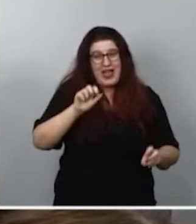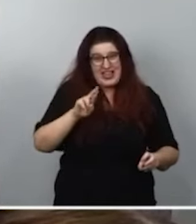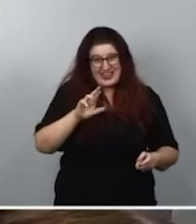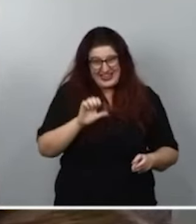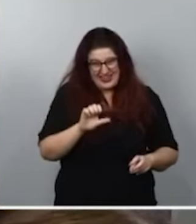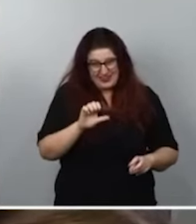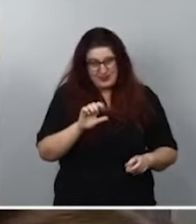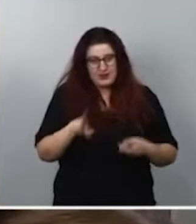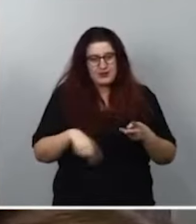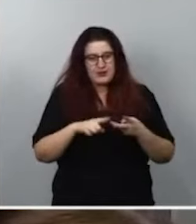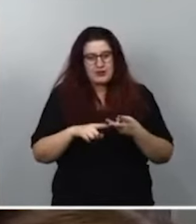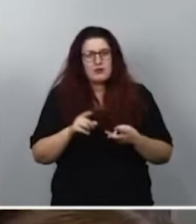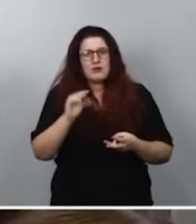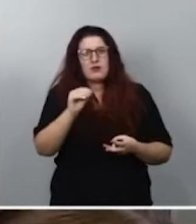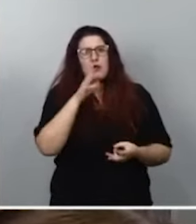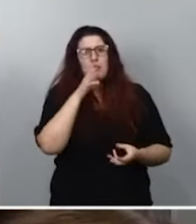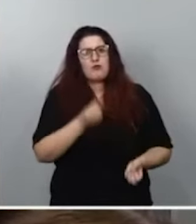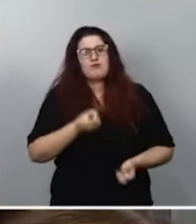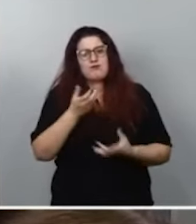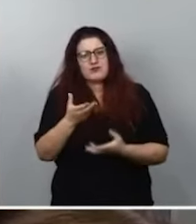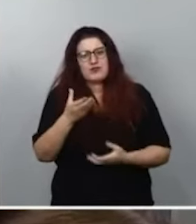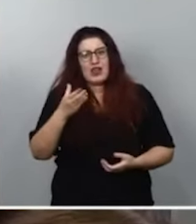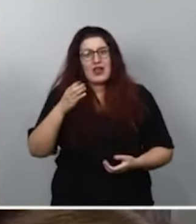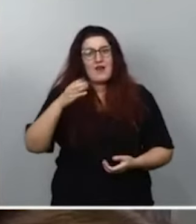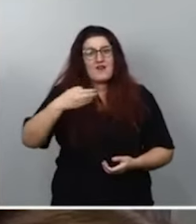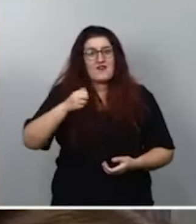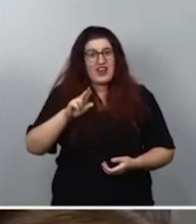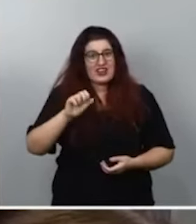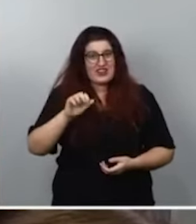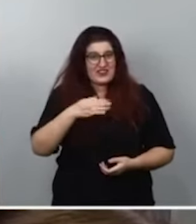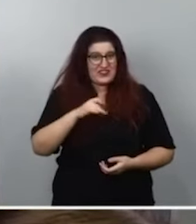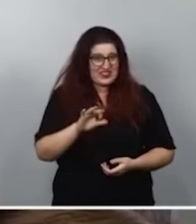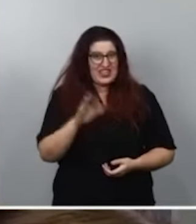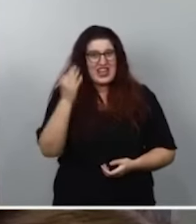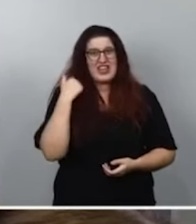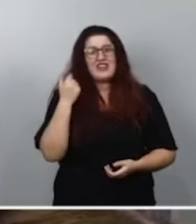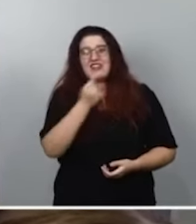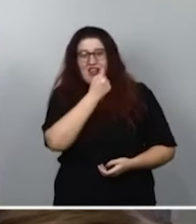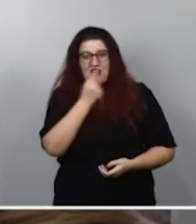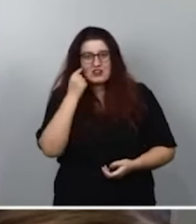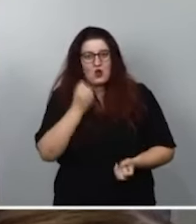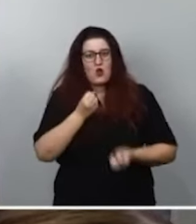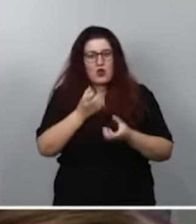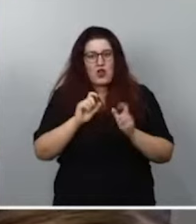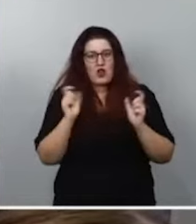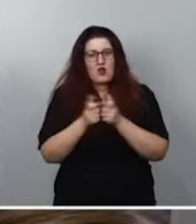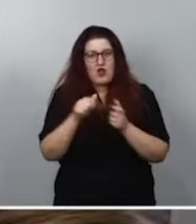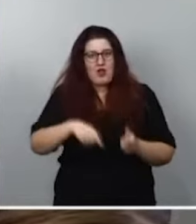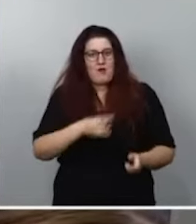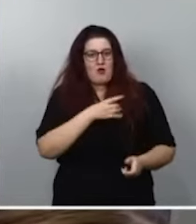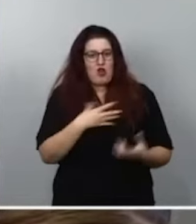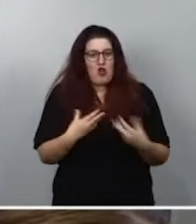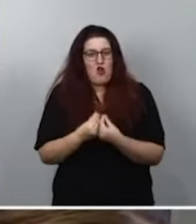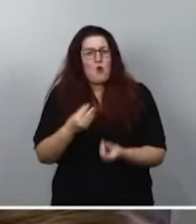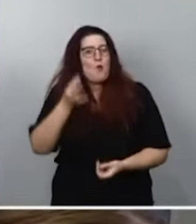le quería preguntar por la declaración ayer de Carlos Barrabés ante el juez como testigo, en la que reveló varias reuniones aquí en Moncloa con la